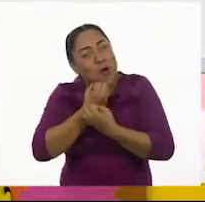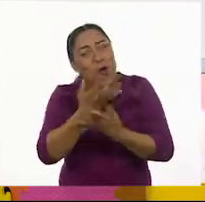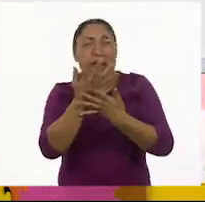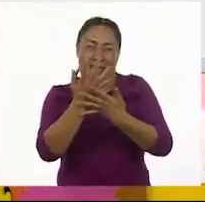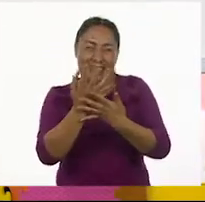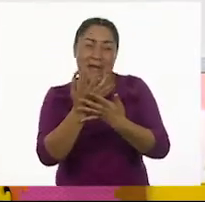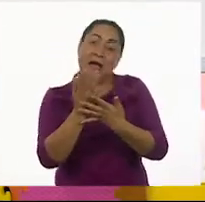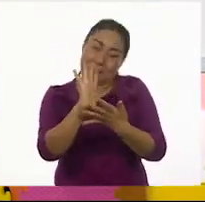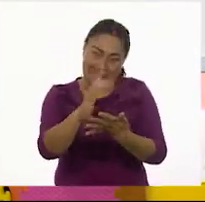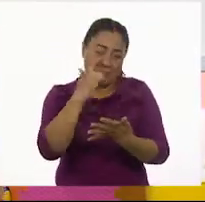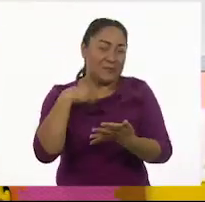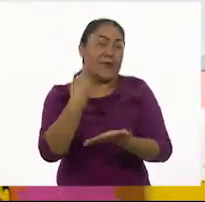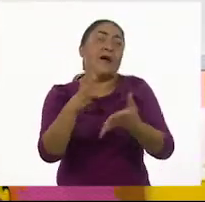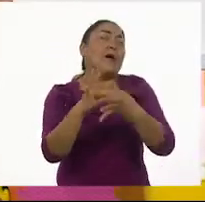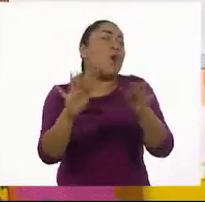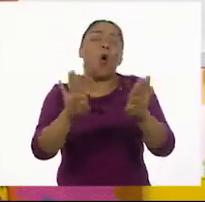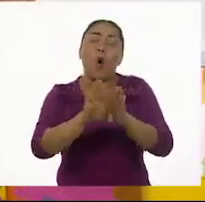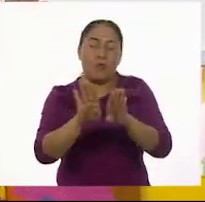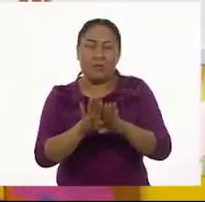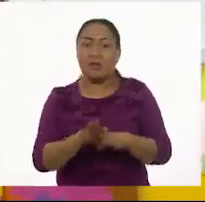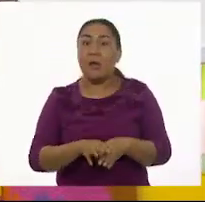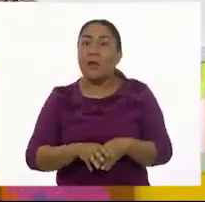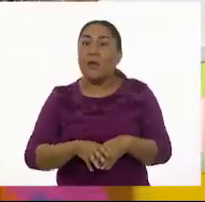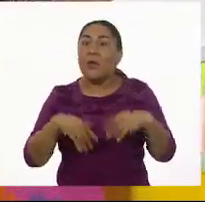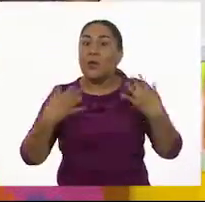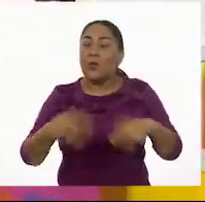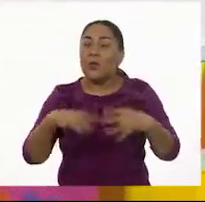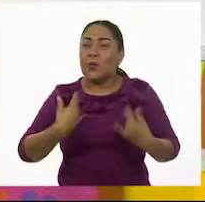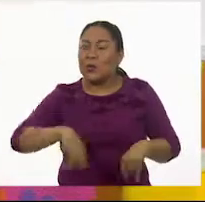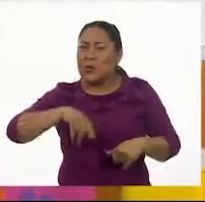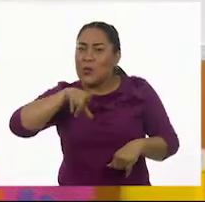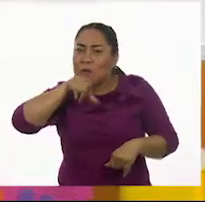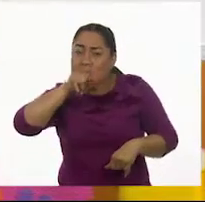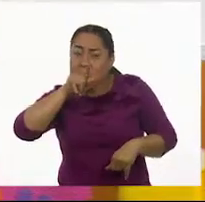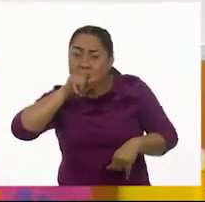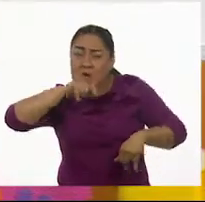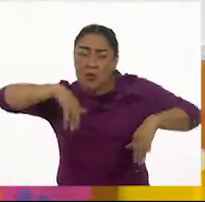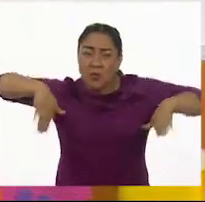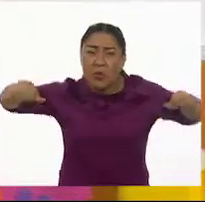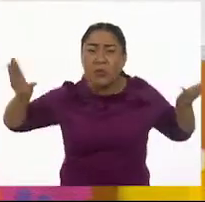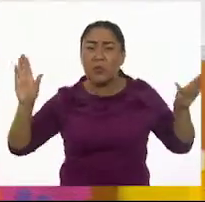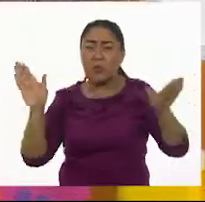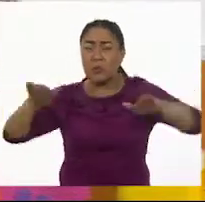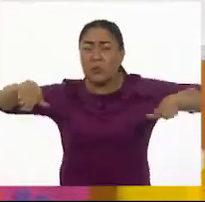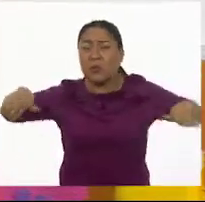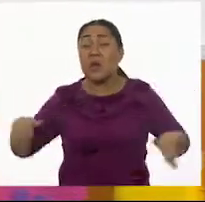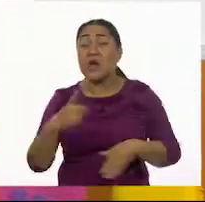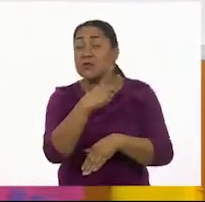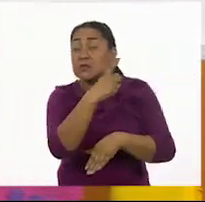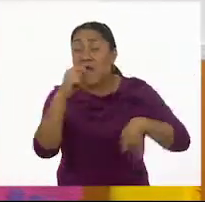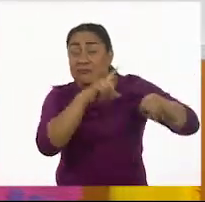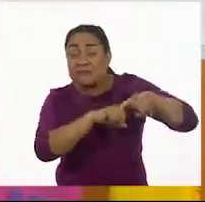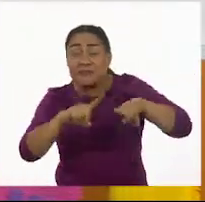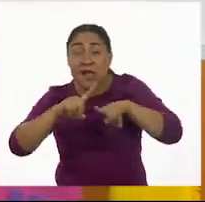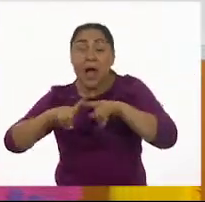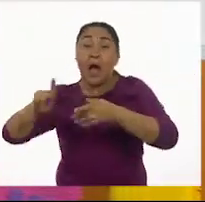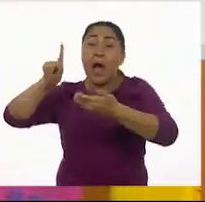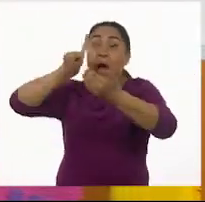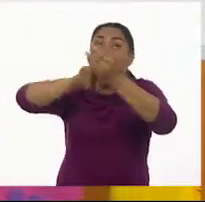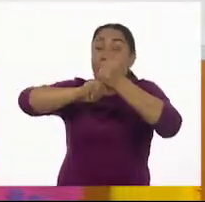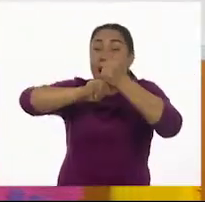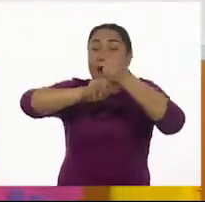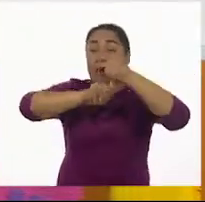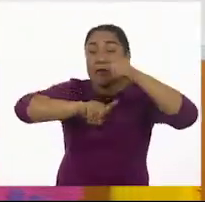quedar así. Un pájaro con más de cien alas en el techo de las